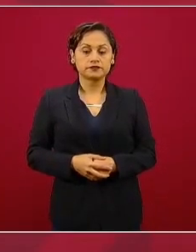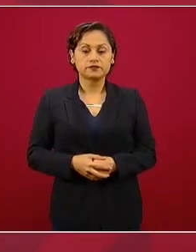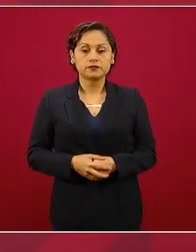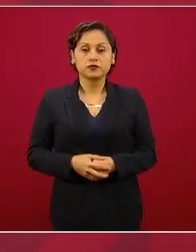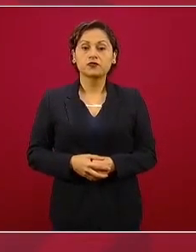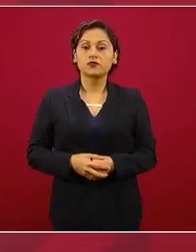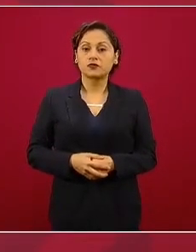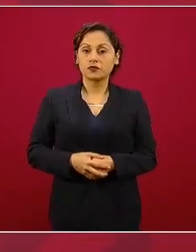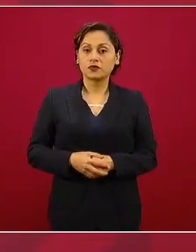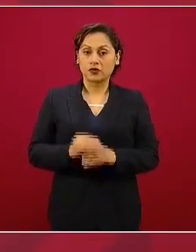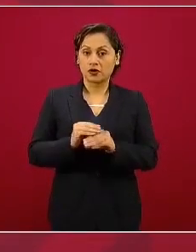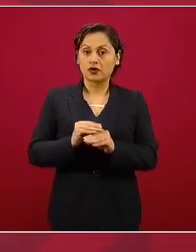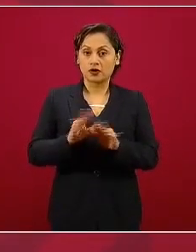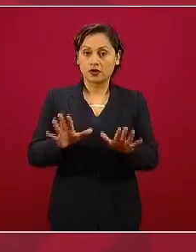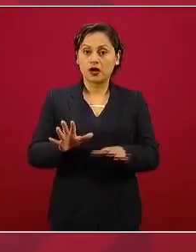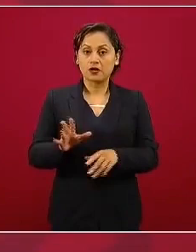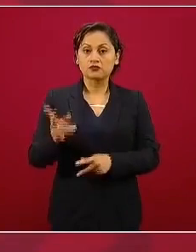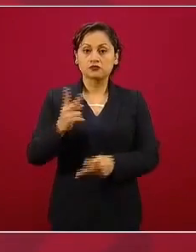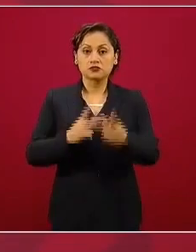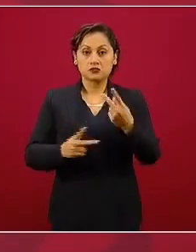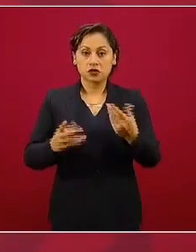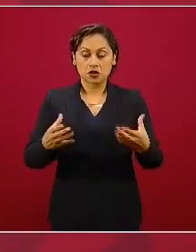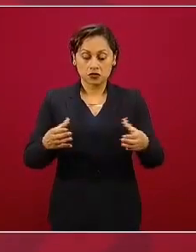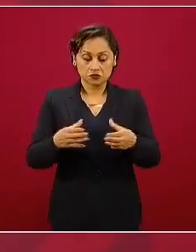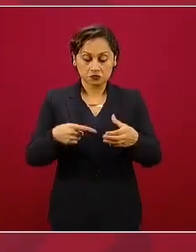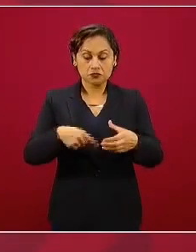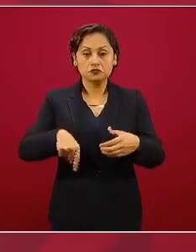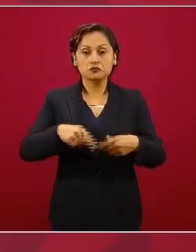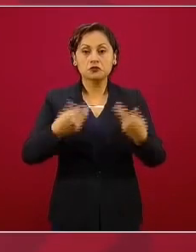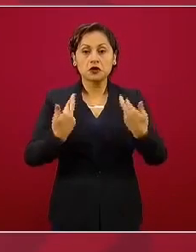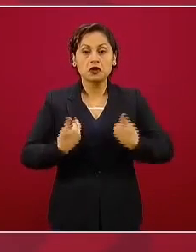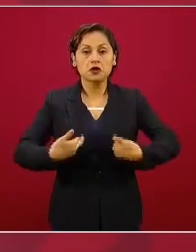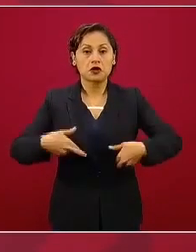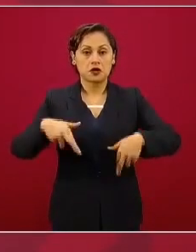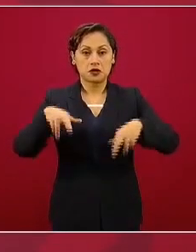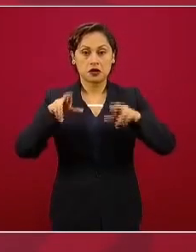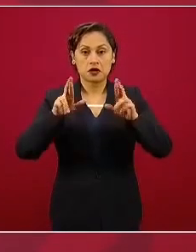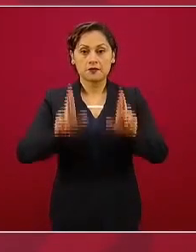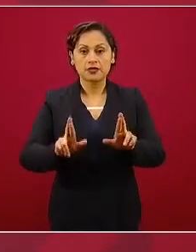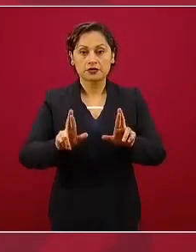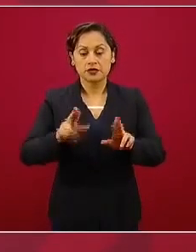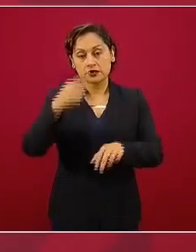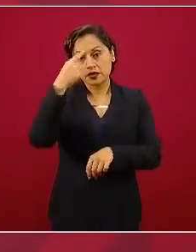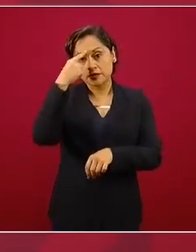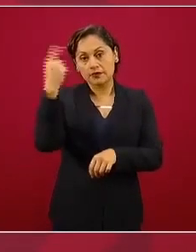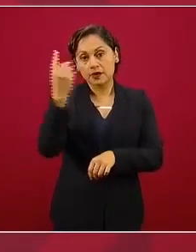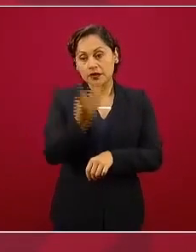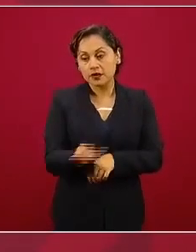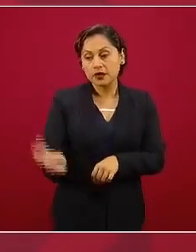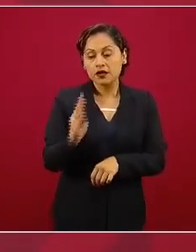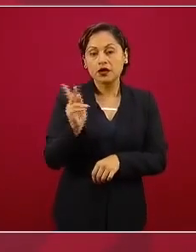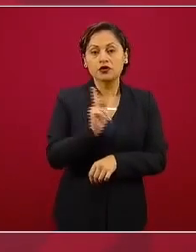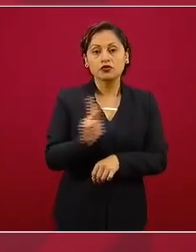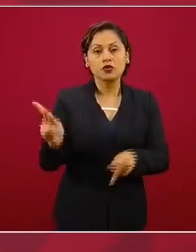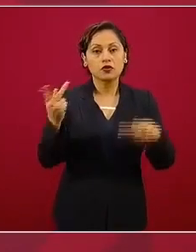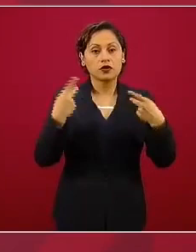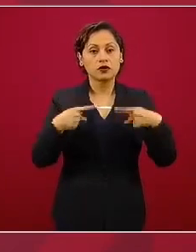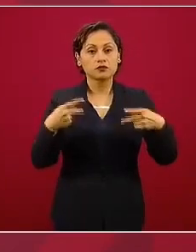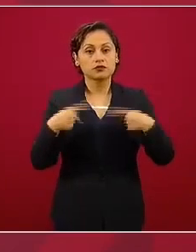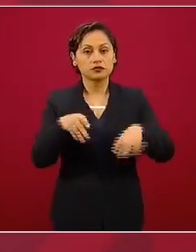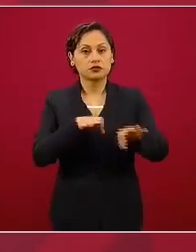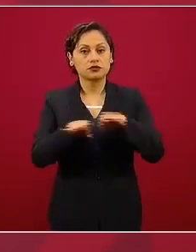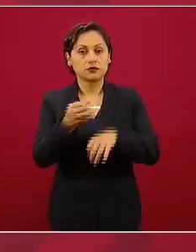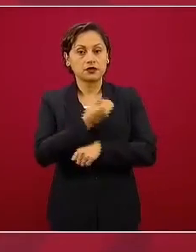el personal médico que va a ser reconocido, condecorado,